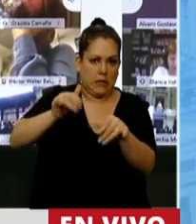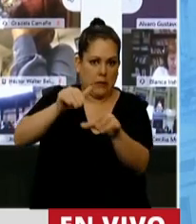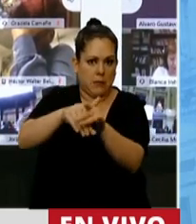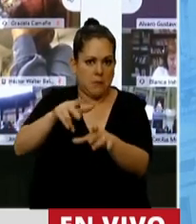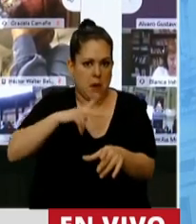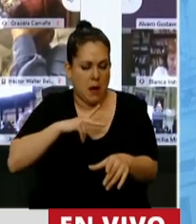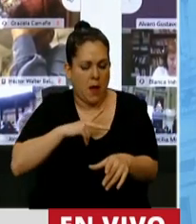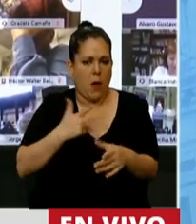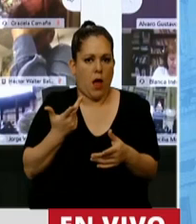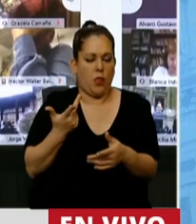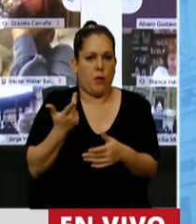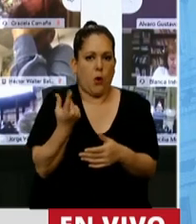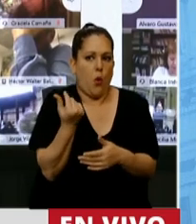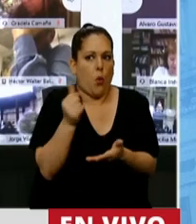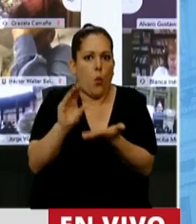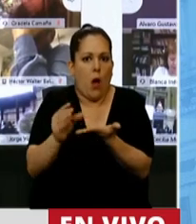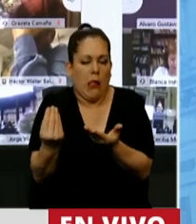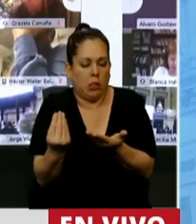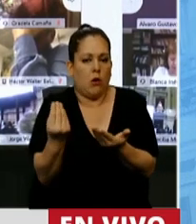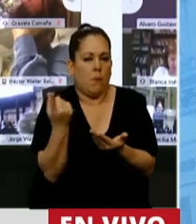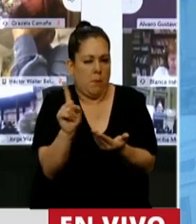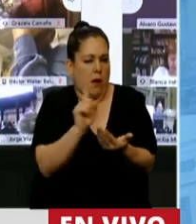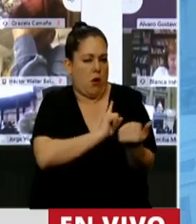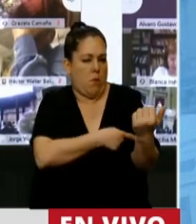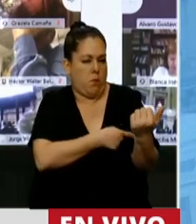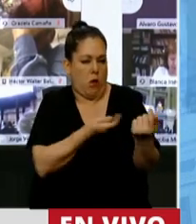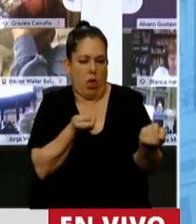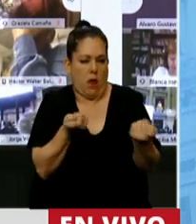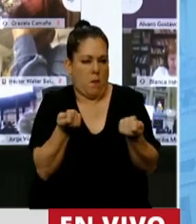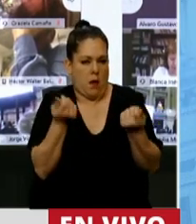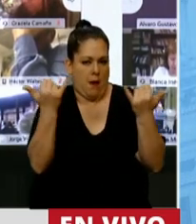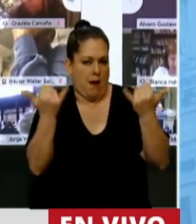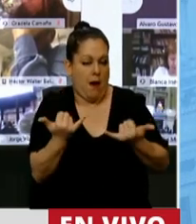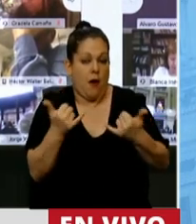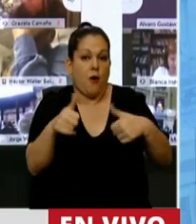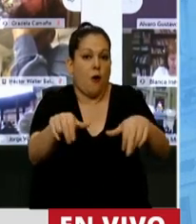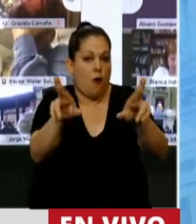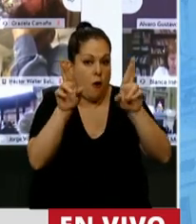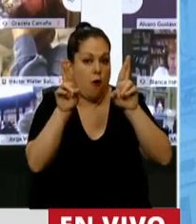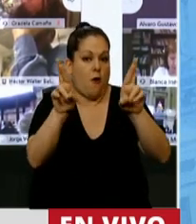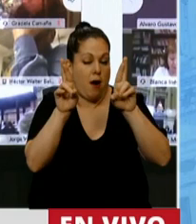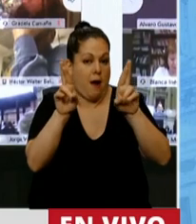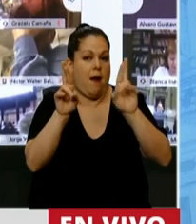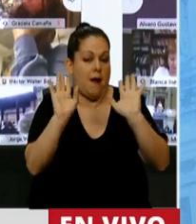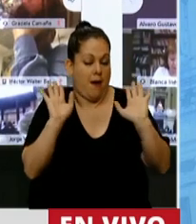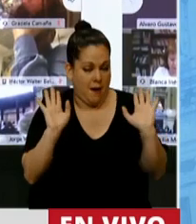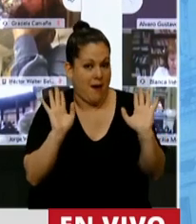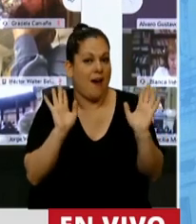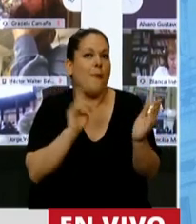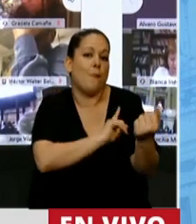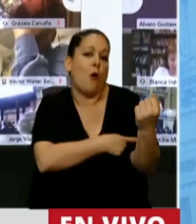en qué número, pero que va a manejar un poder extraordinario. Ojalá, y hacemos voto para que este poder sea